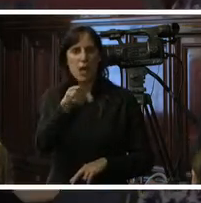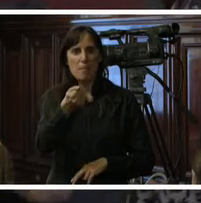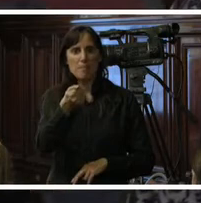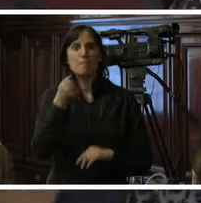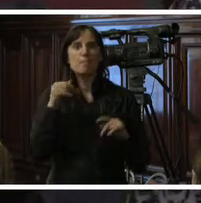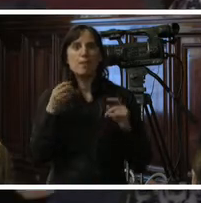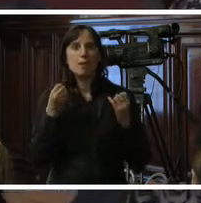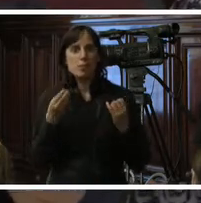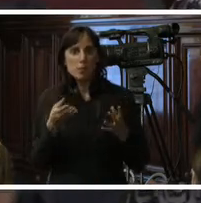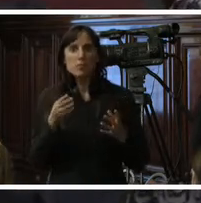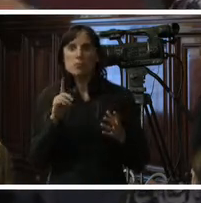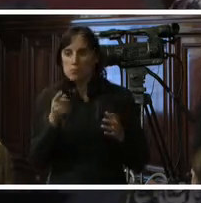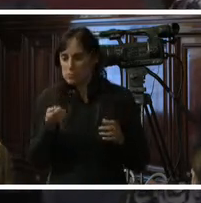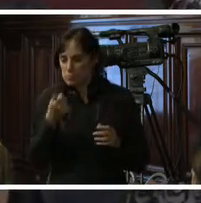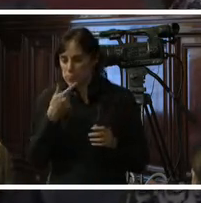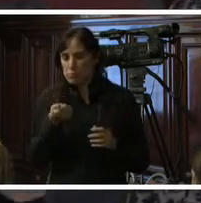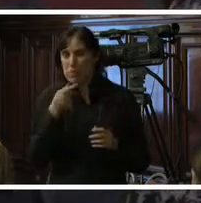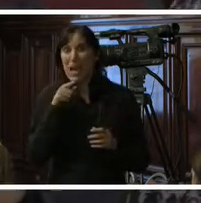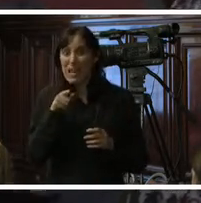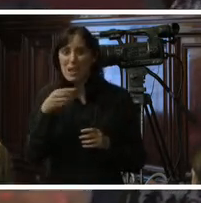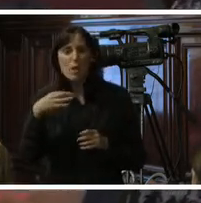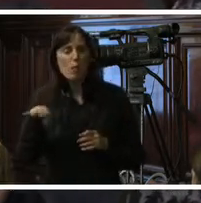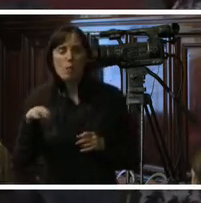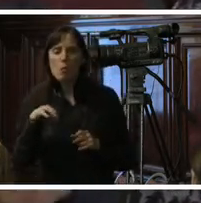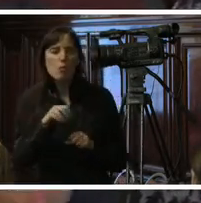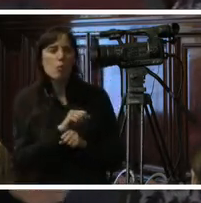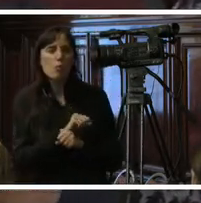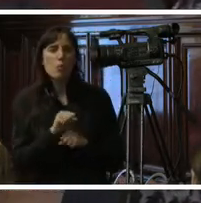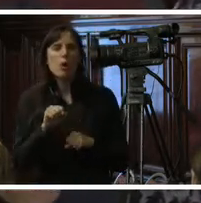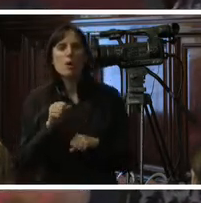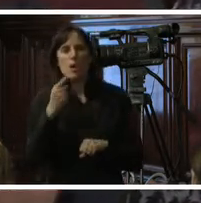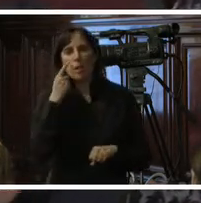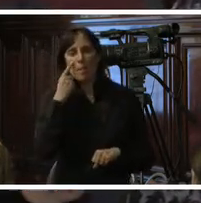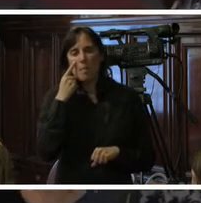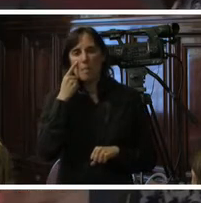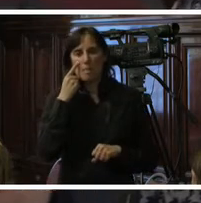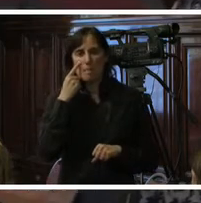que este método anticonceptivo que es el único que puede de alguna manera prevenir un embarazo